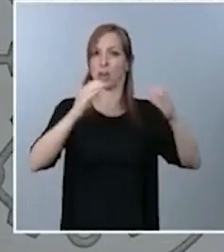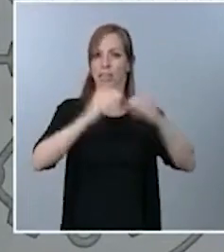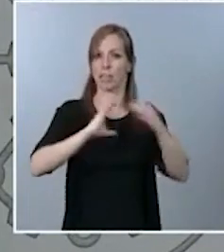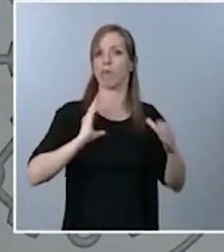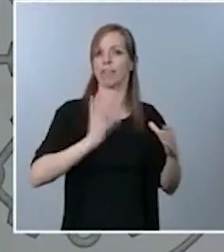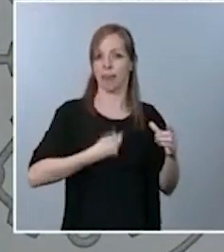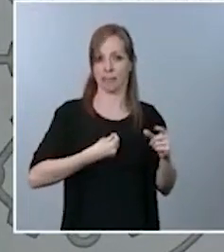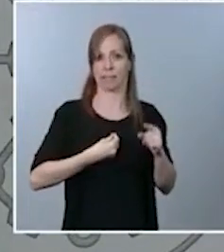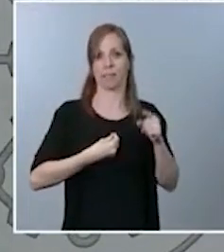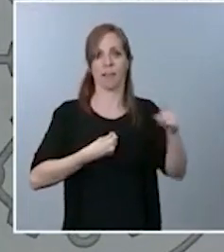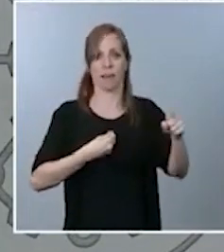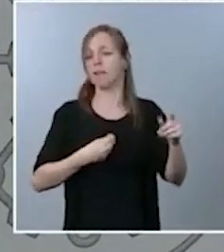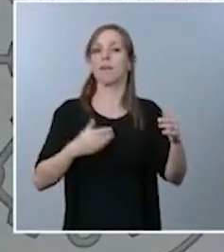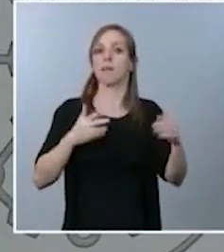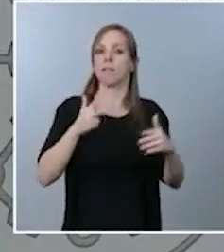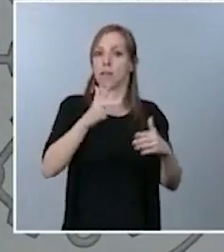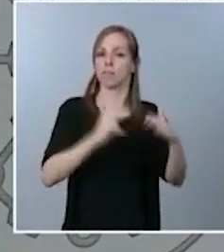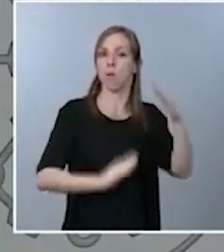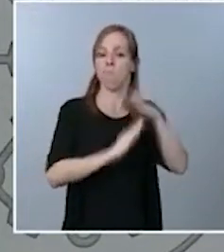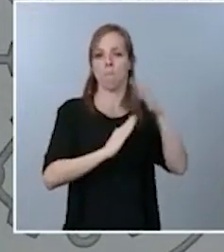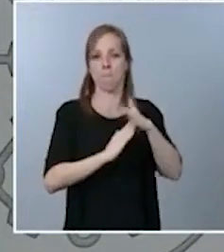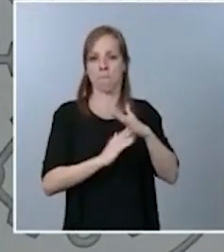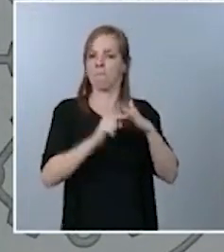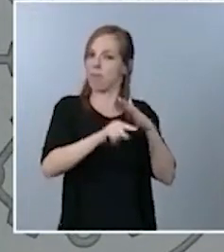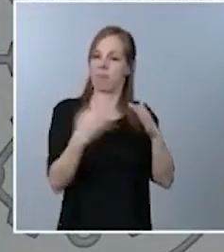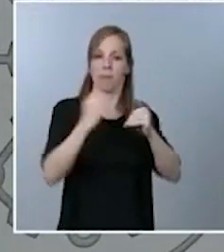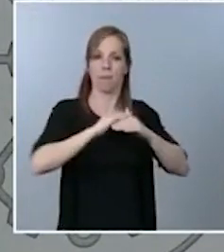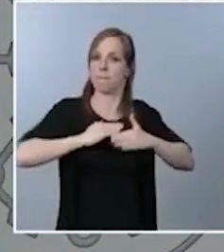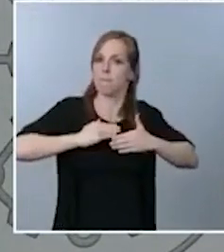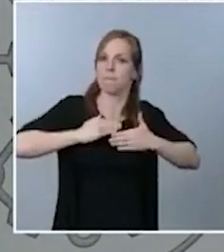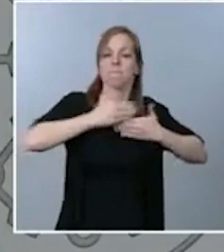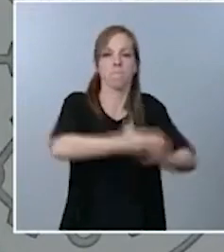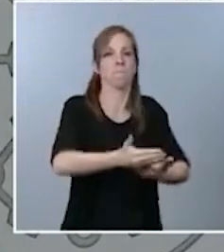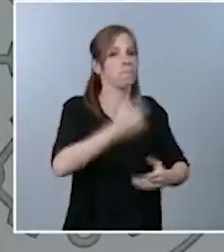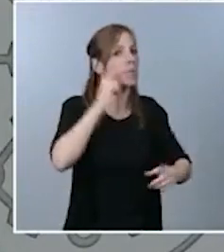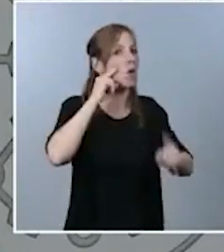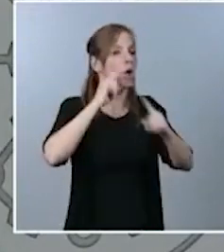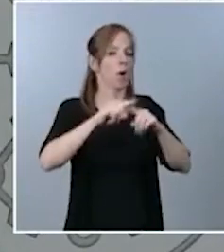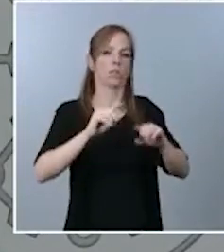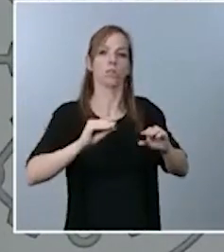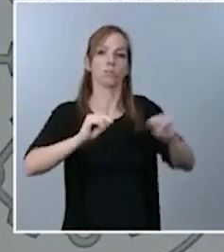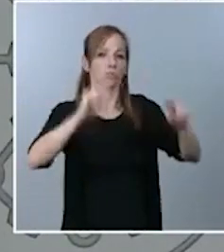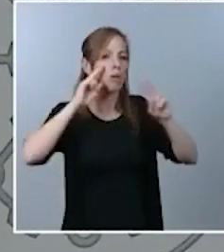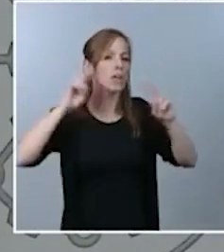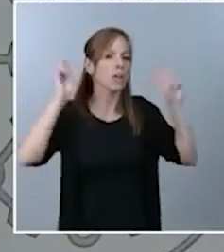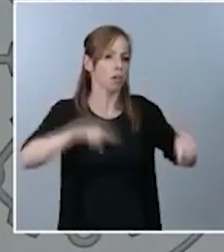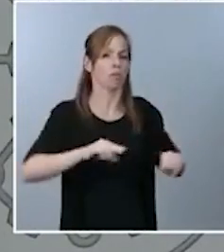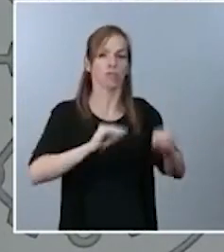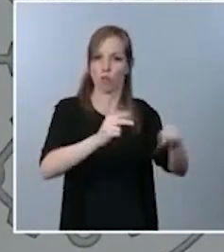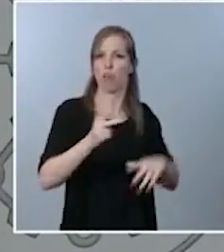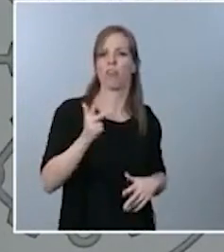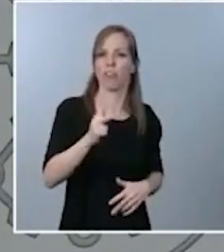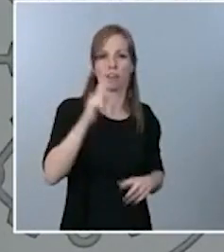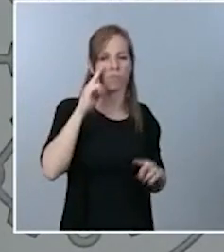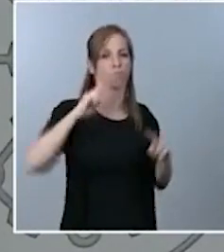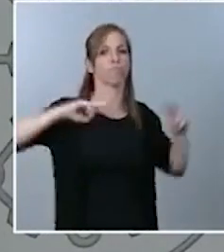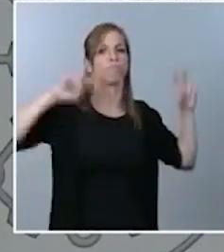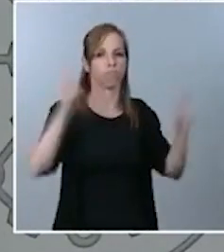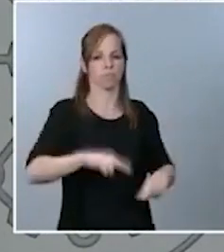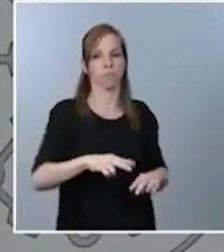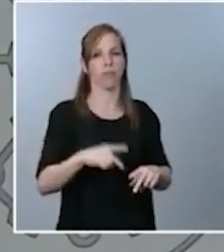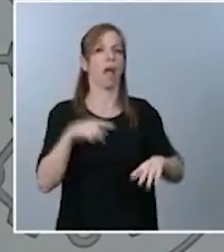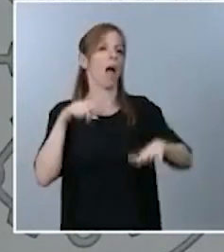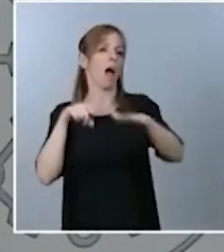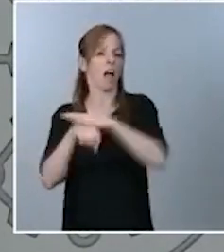pasos de avance en nuestro país para permitir el reconocimiento de unos derechos de una forma menos burocrática, de una